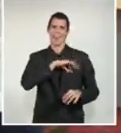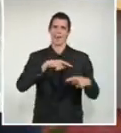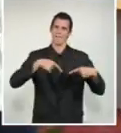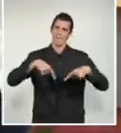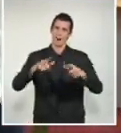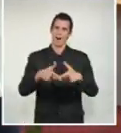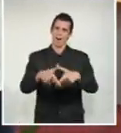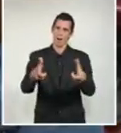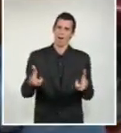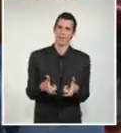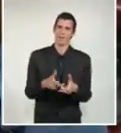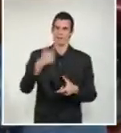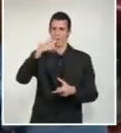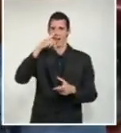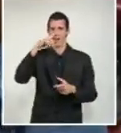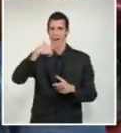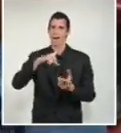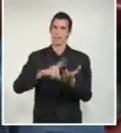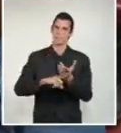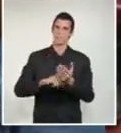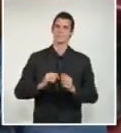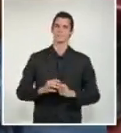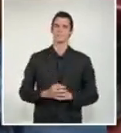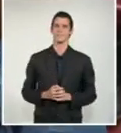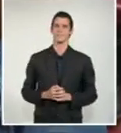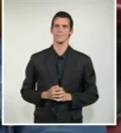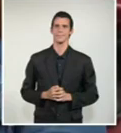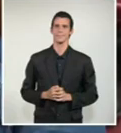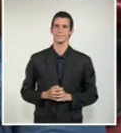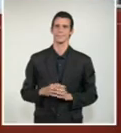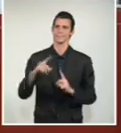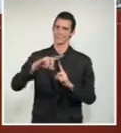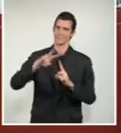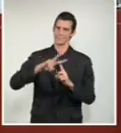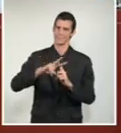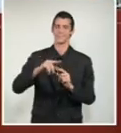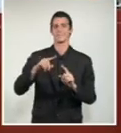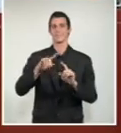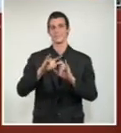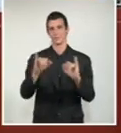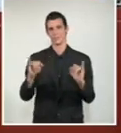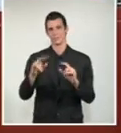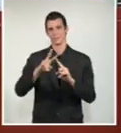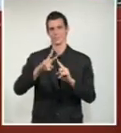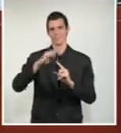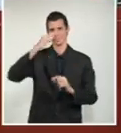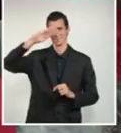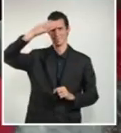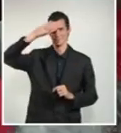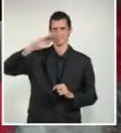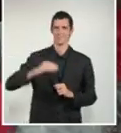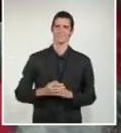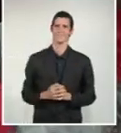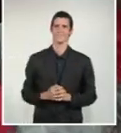de la Organización Campesina en el Territorio. Desde las Tunas, Yeisnel Vázquez, Sistema Informativo de la Tierra.